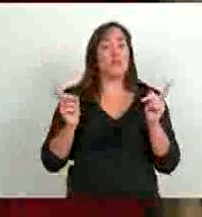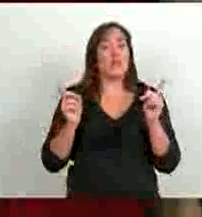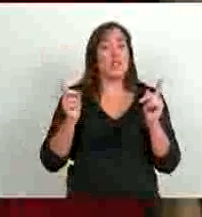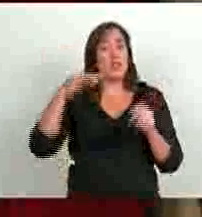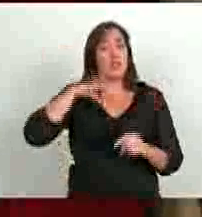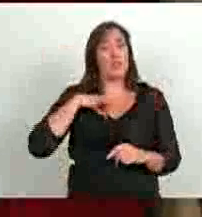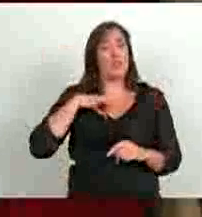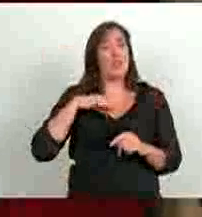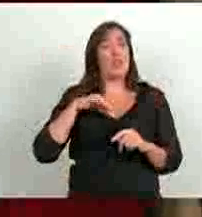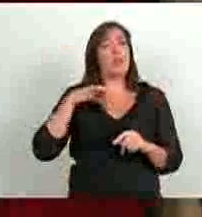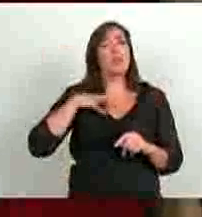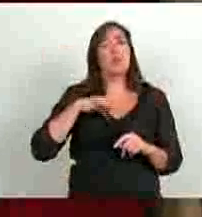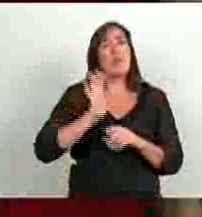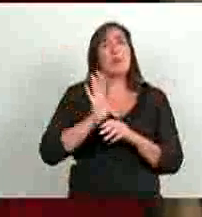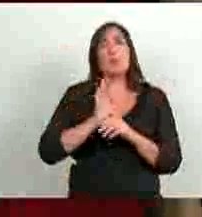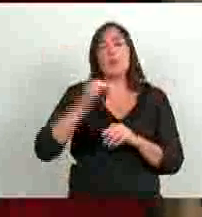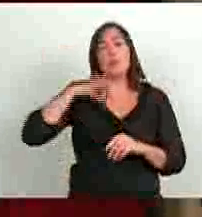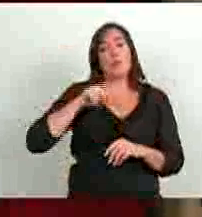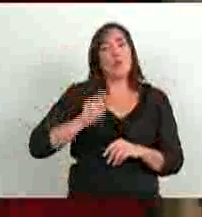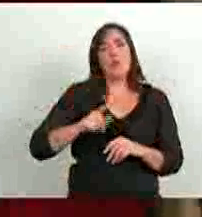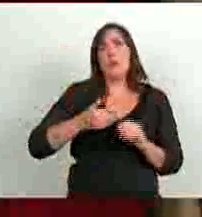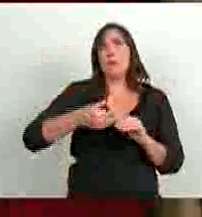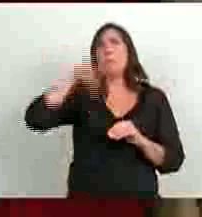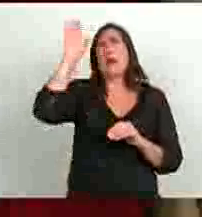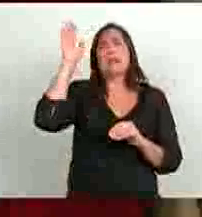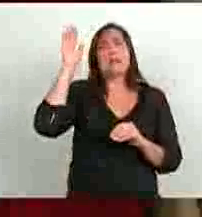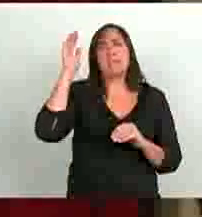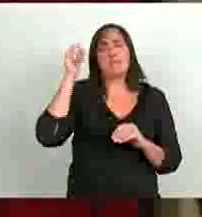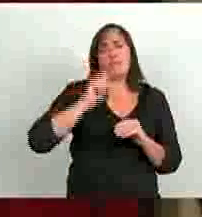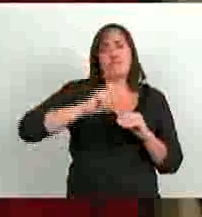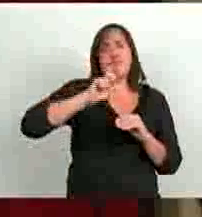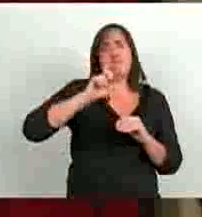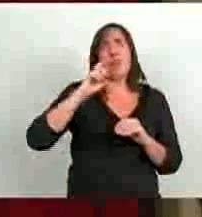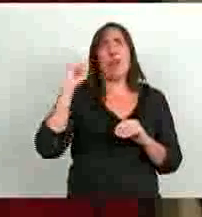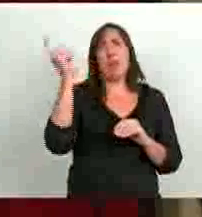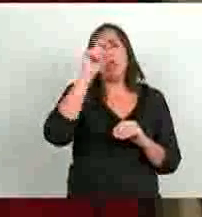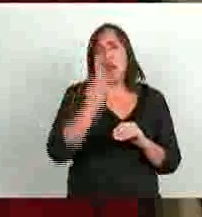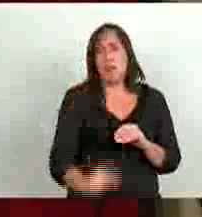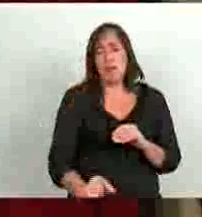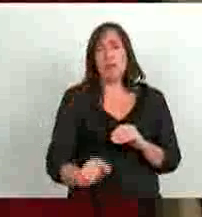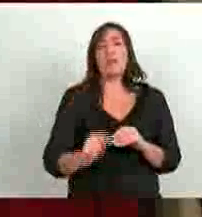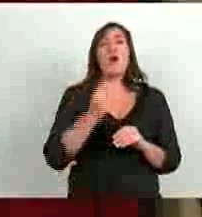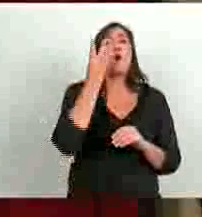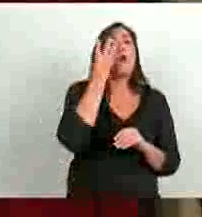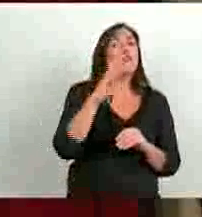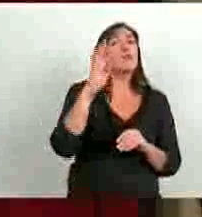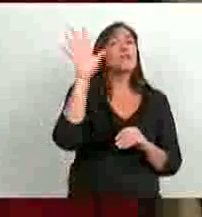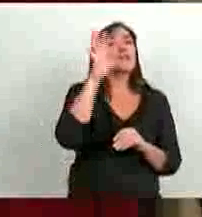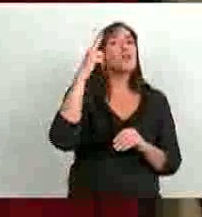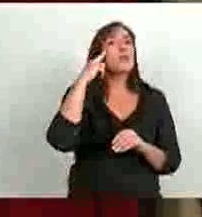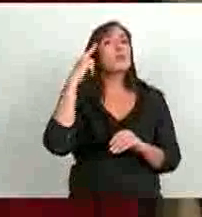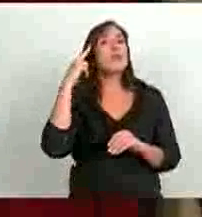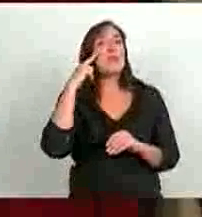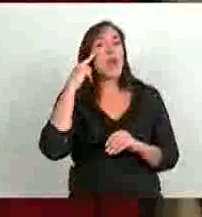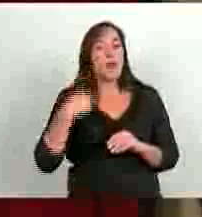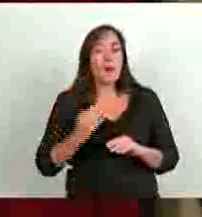más importante de todo el país, en bruto 4.599 para